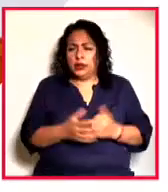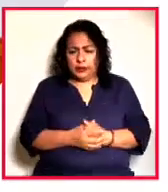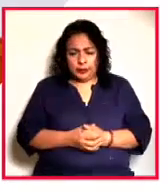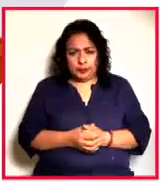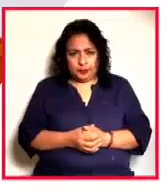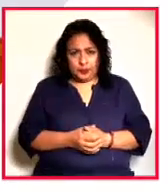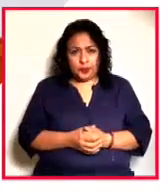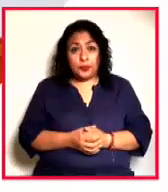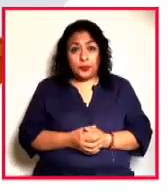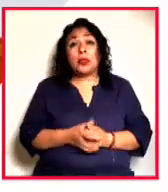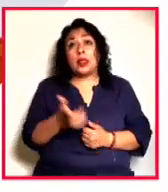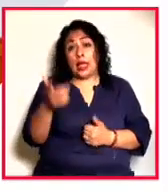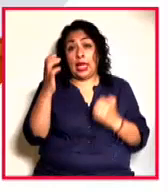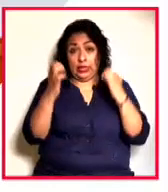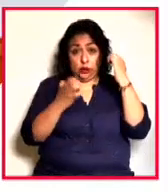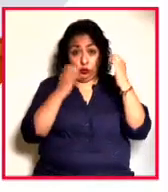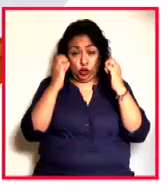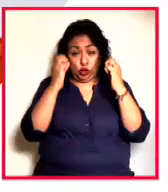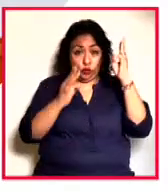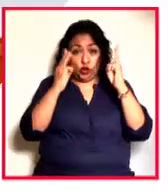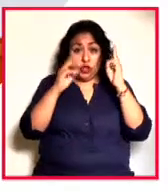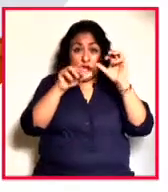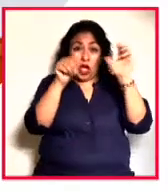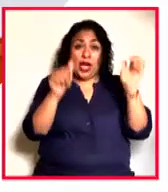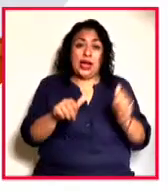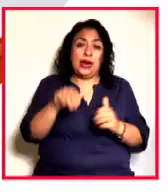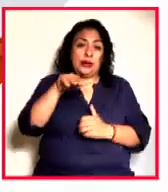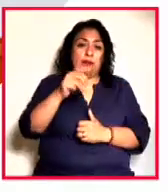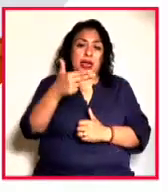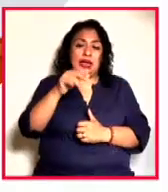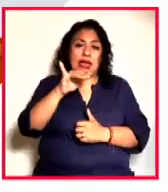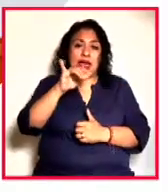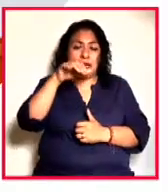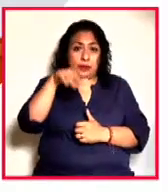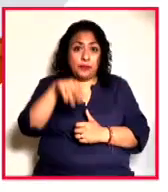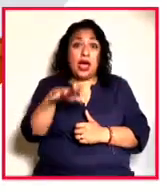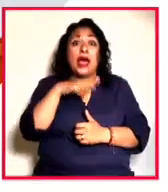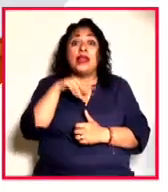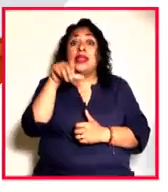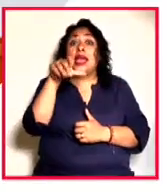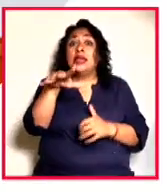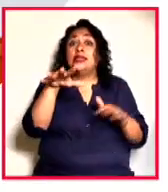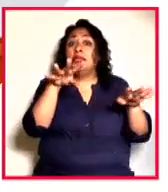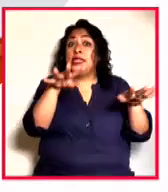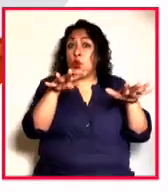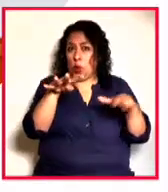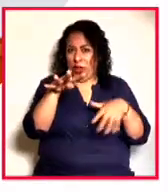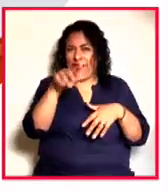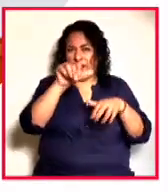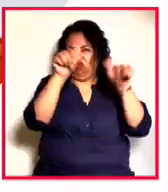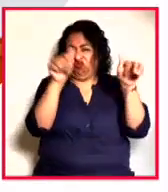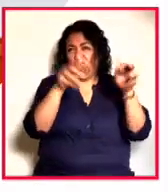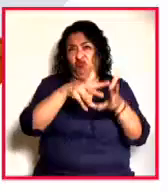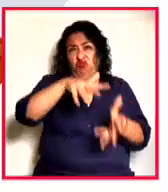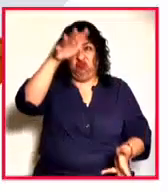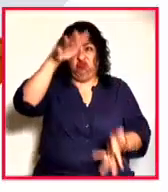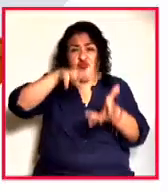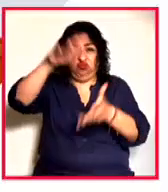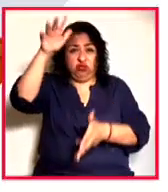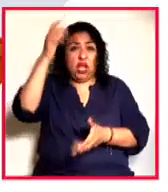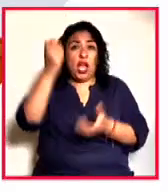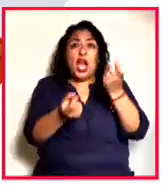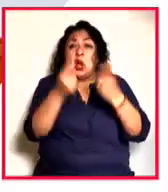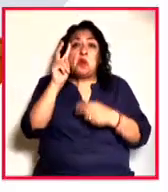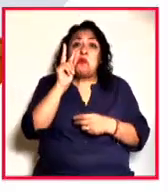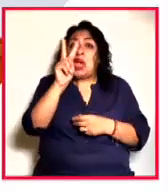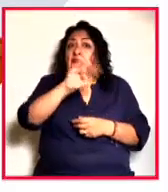Su exposición en el Museo de Arte de Mannheim presenta 19 obras de gran formato del artista, algunas de las cuales no se han visto